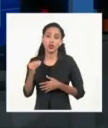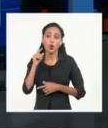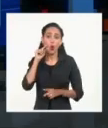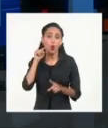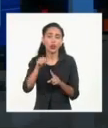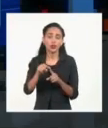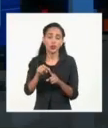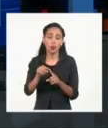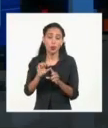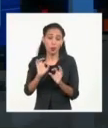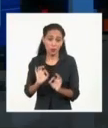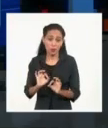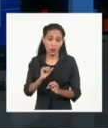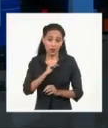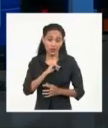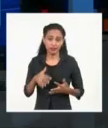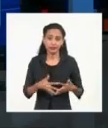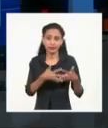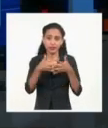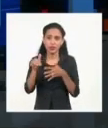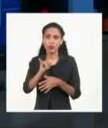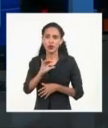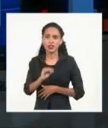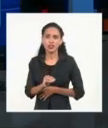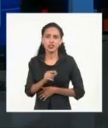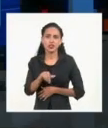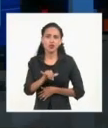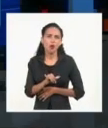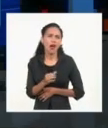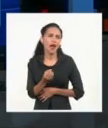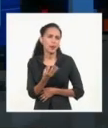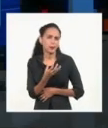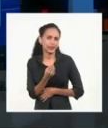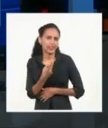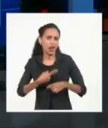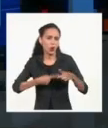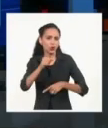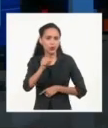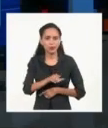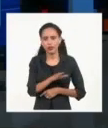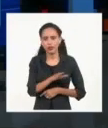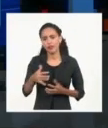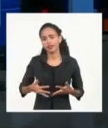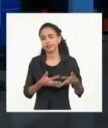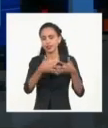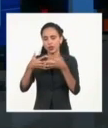criminalizar las migraciones valiéndose de mentiras. Es todo por el momento. Prosigue el estelar. Gracias.